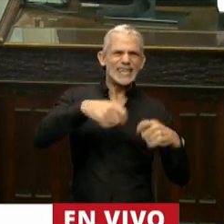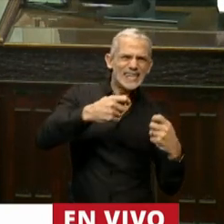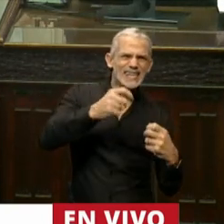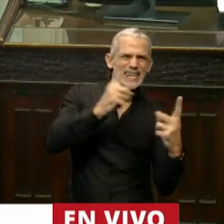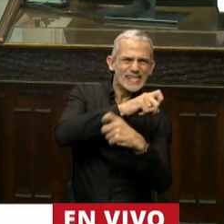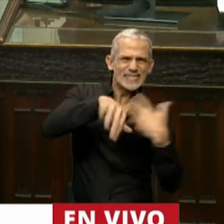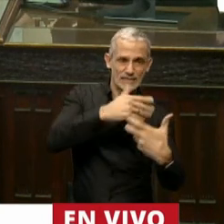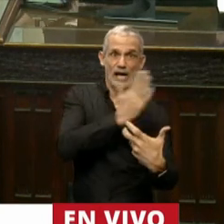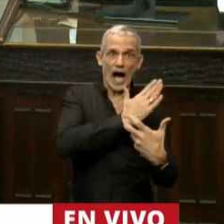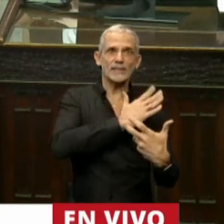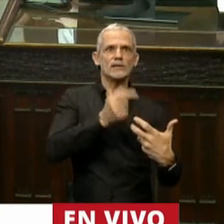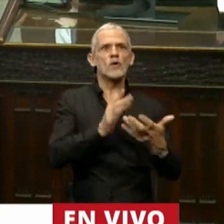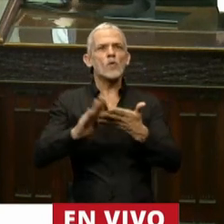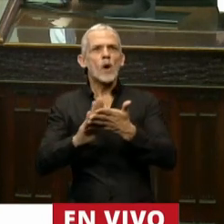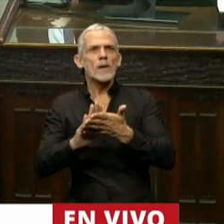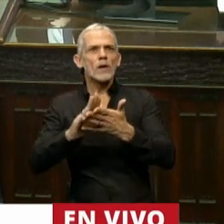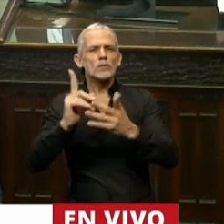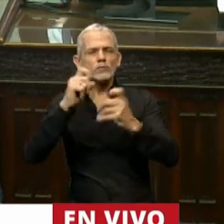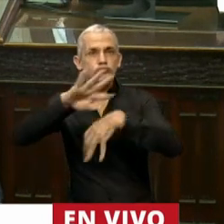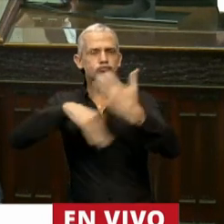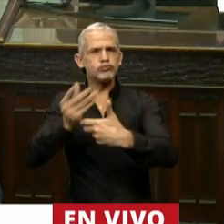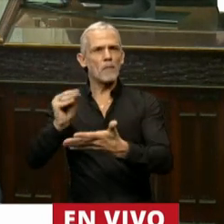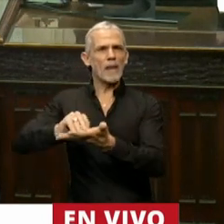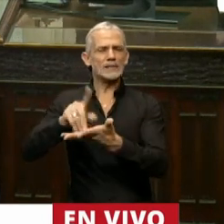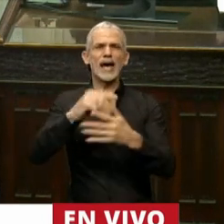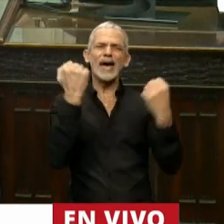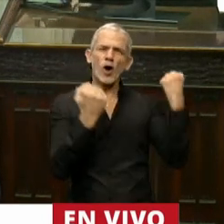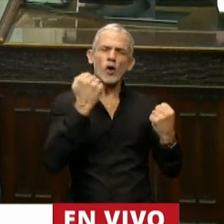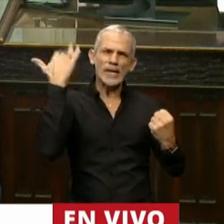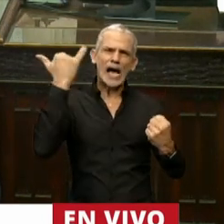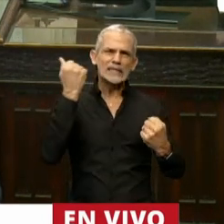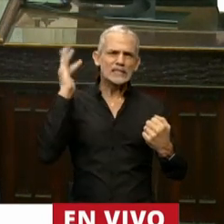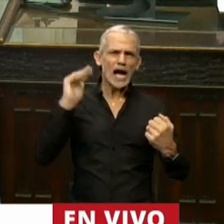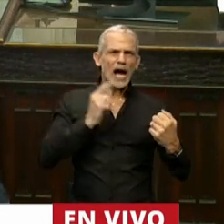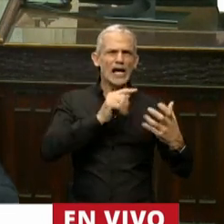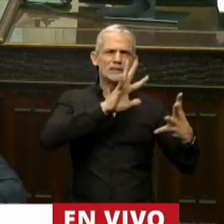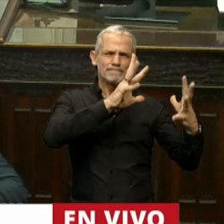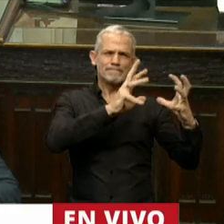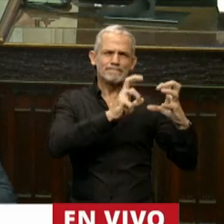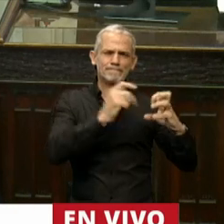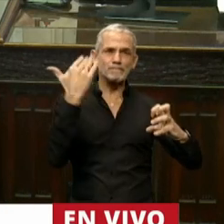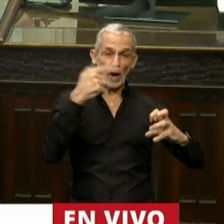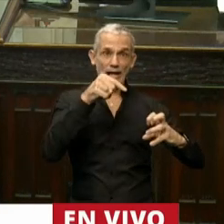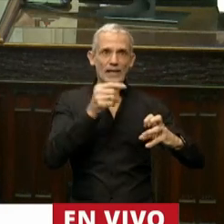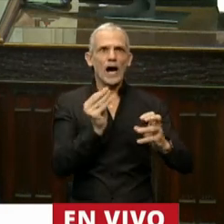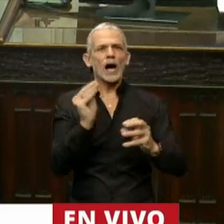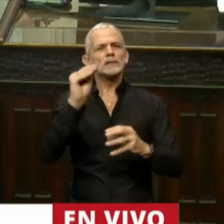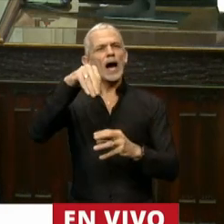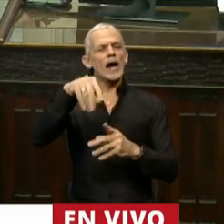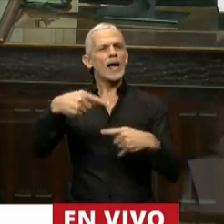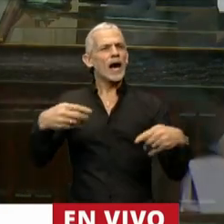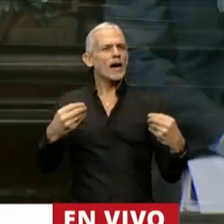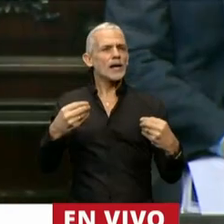se montan nuevas crisis. A una economía que ya venía dañada, ahora se le agrega